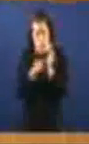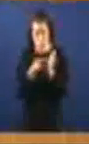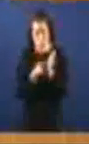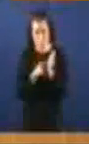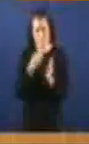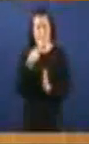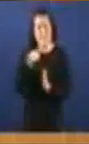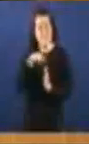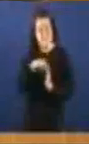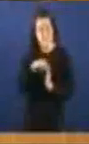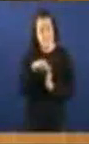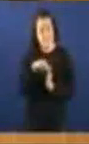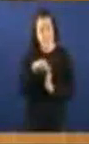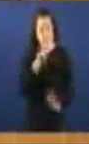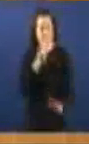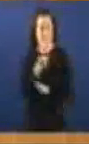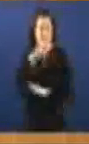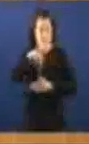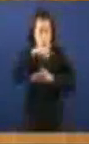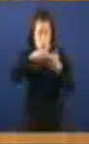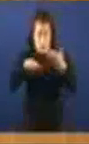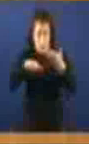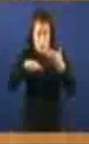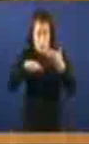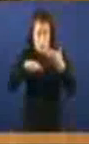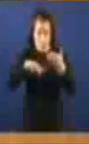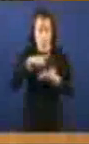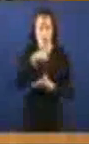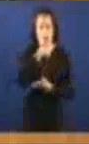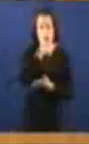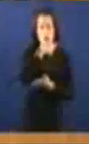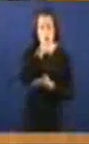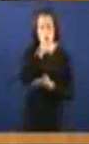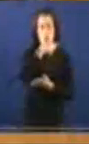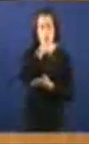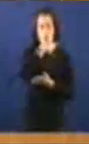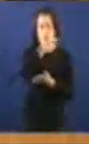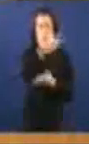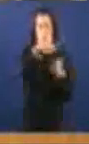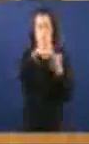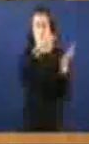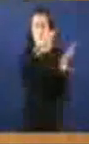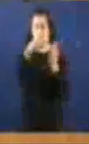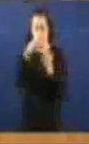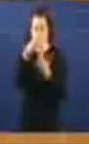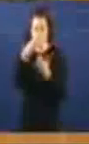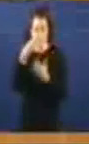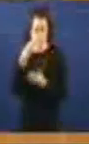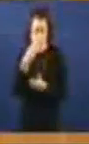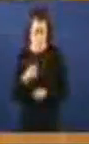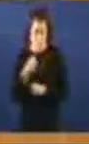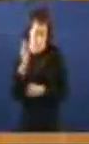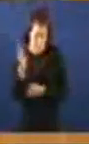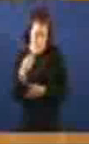Ascende A estafa En Galiza Aos mil oitocentos Millóns de euros E a cifra De afectados